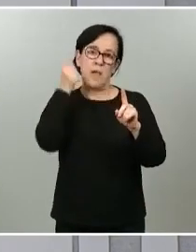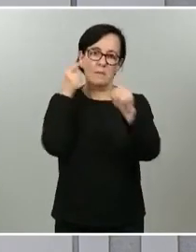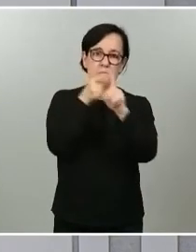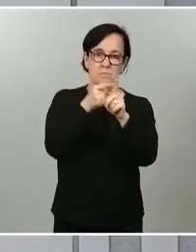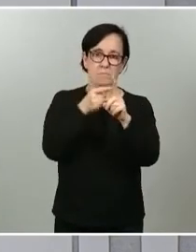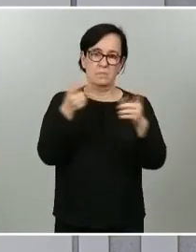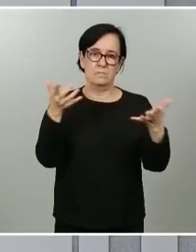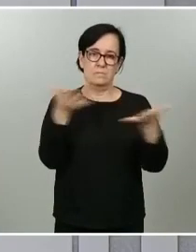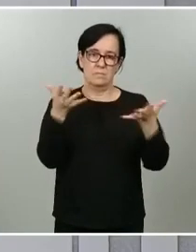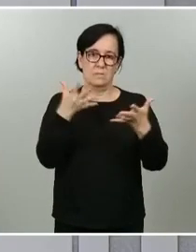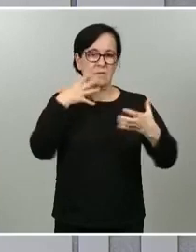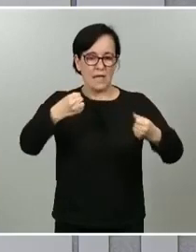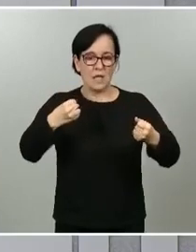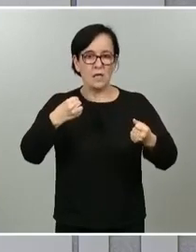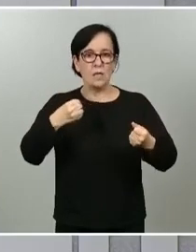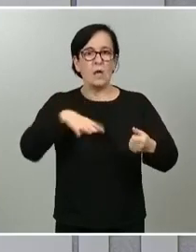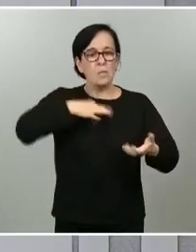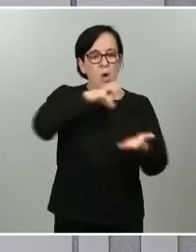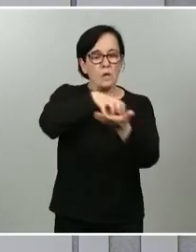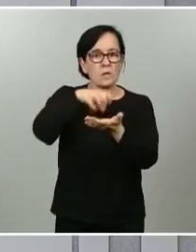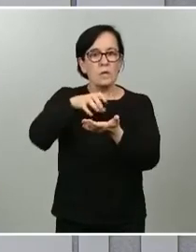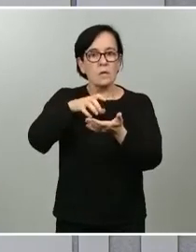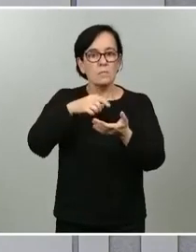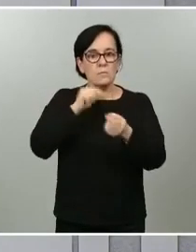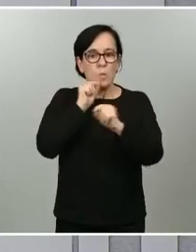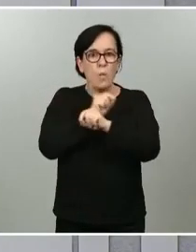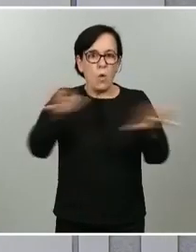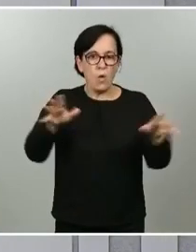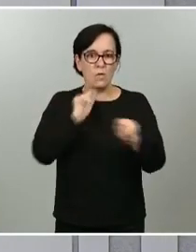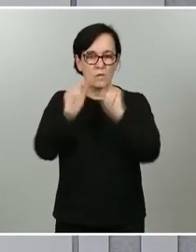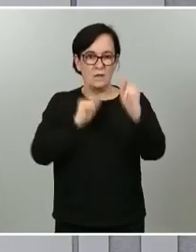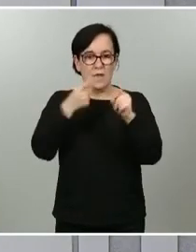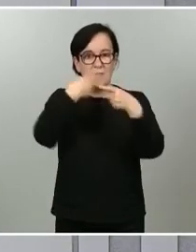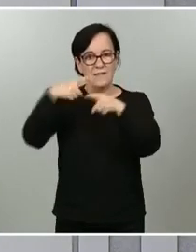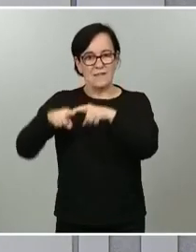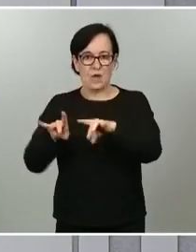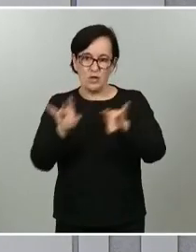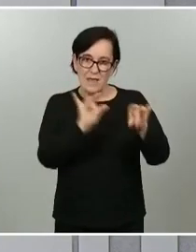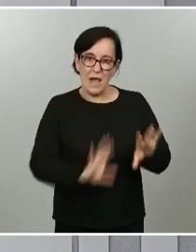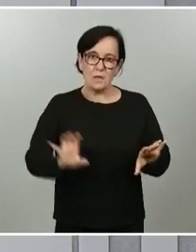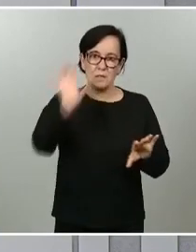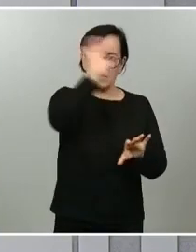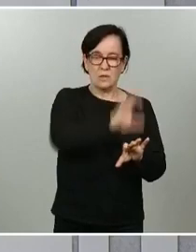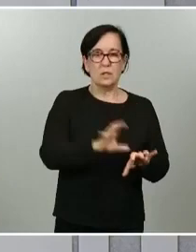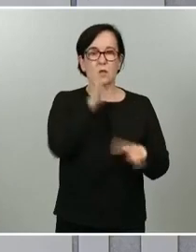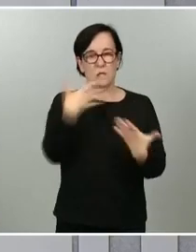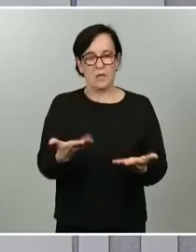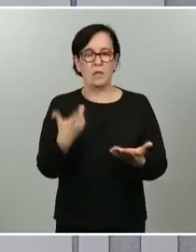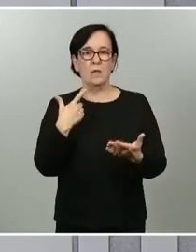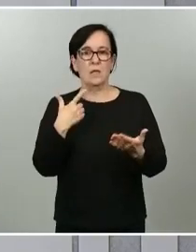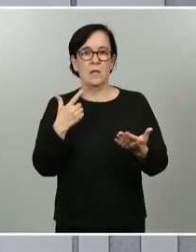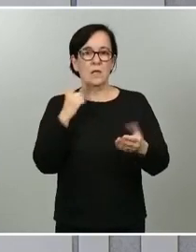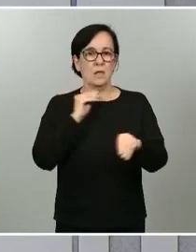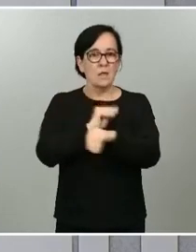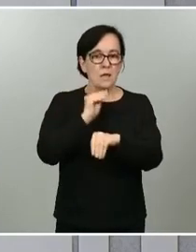concreto, con la capacidad que tiene el virus de transmisión en los distintos territorios, con la capacidad asistencial de nuestros